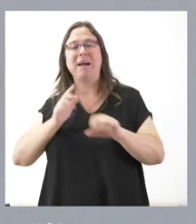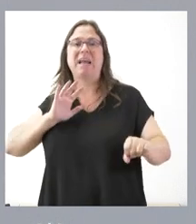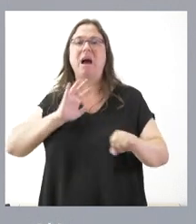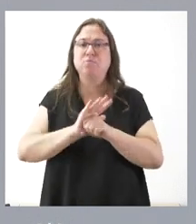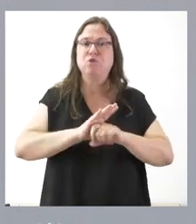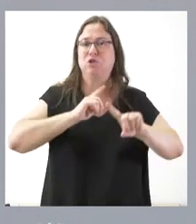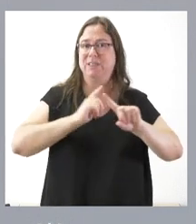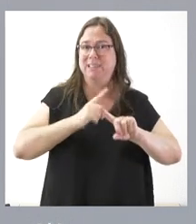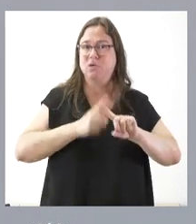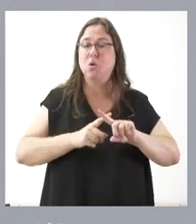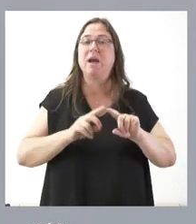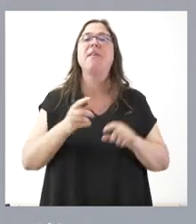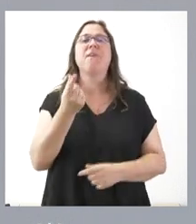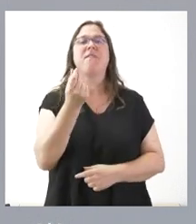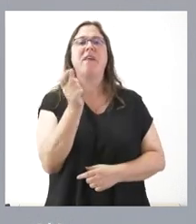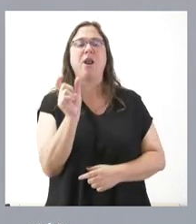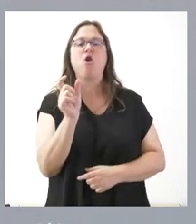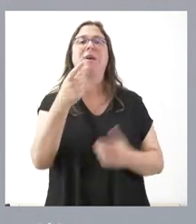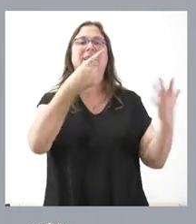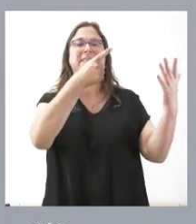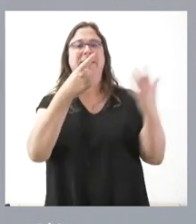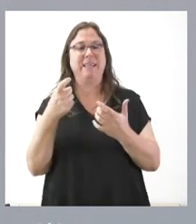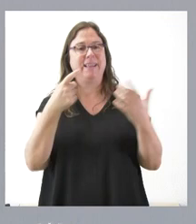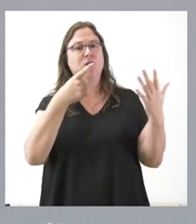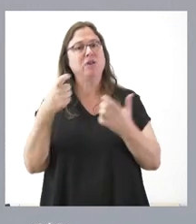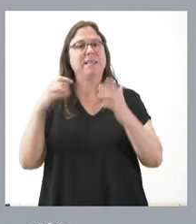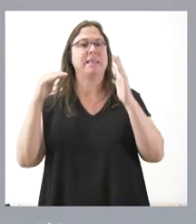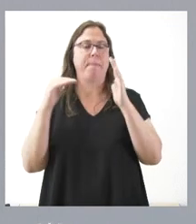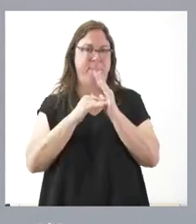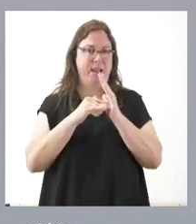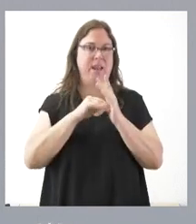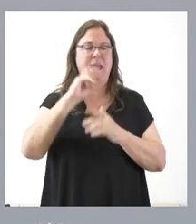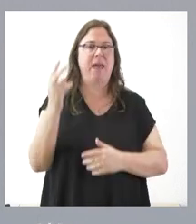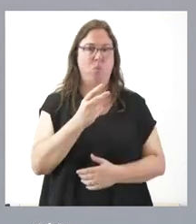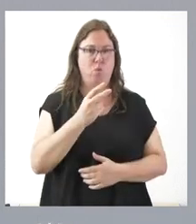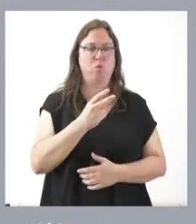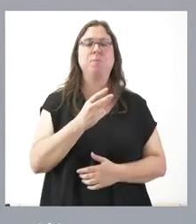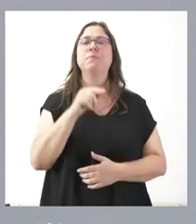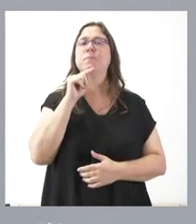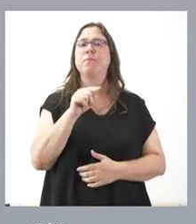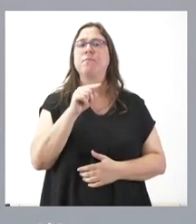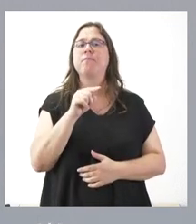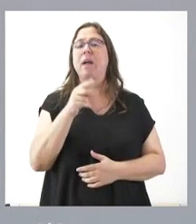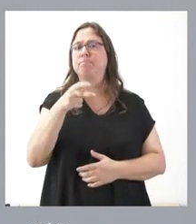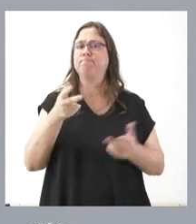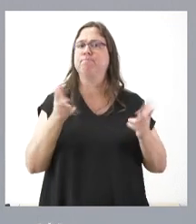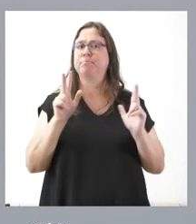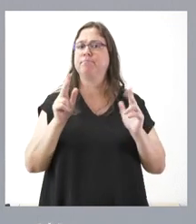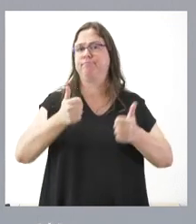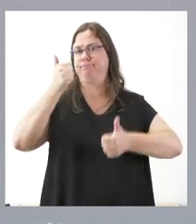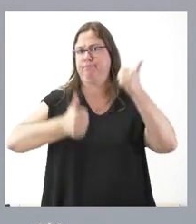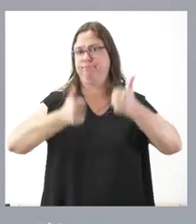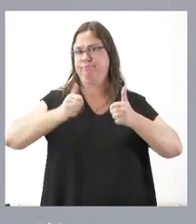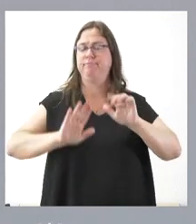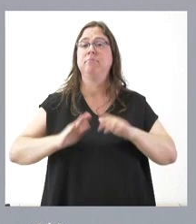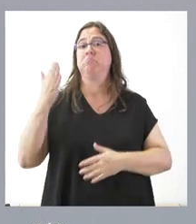por un valor de 660.000 euros. Se trata de una licitación que